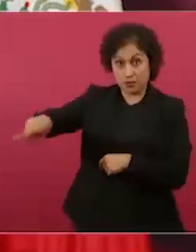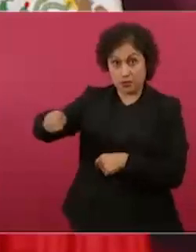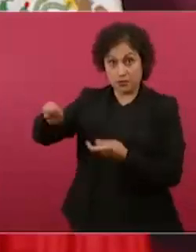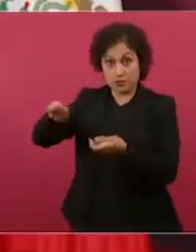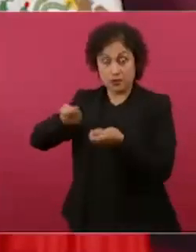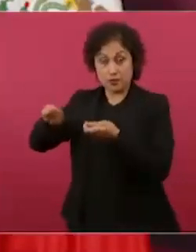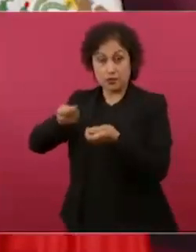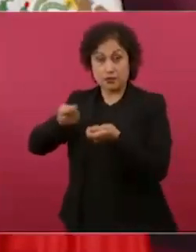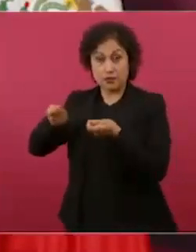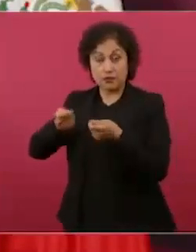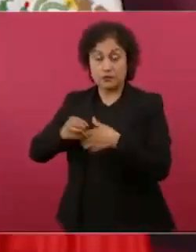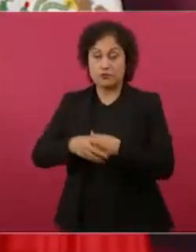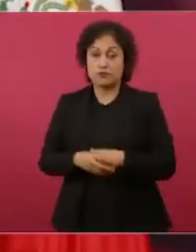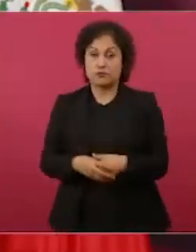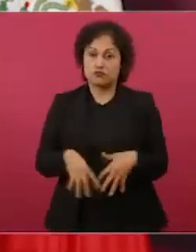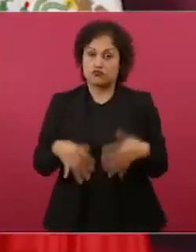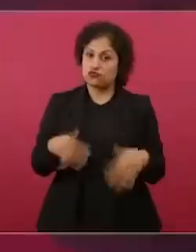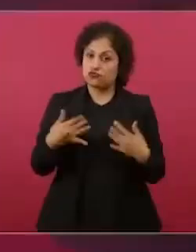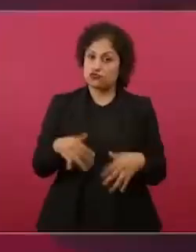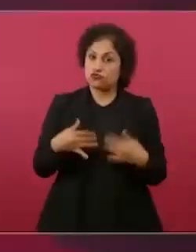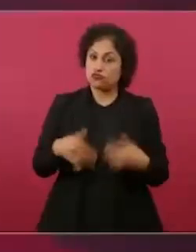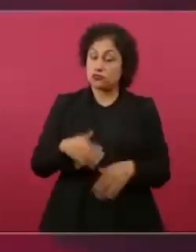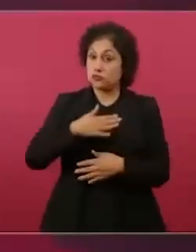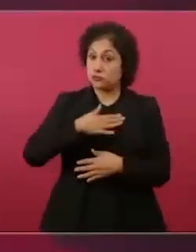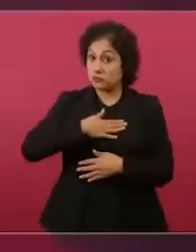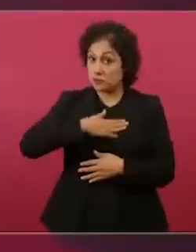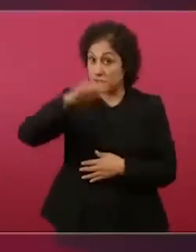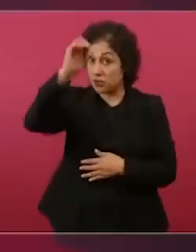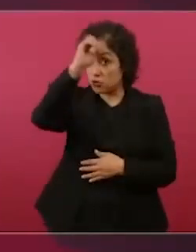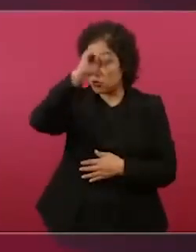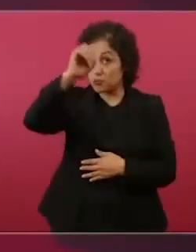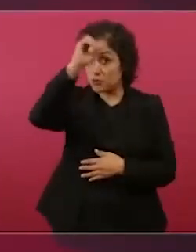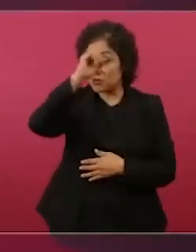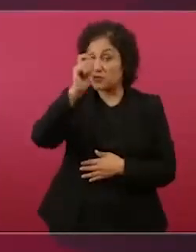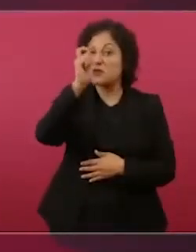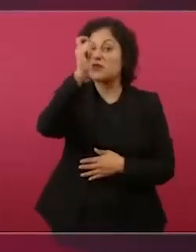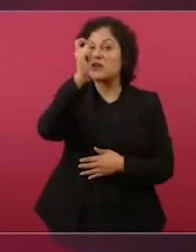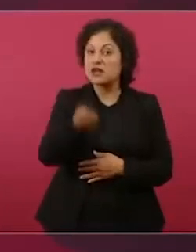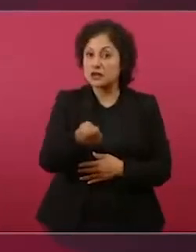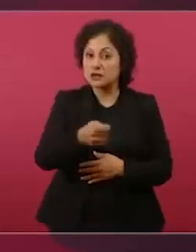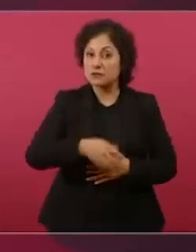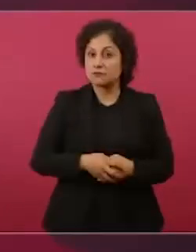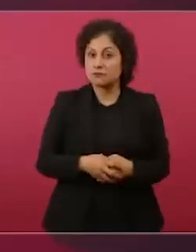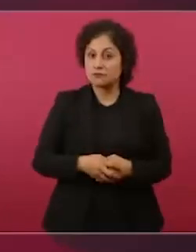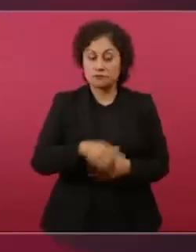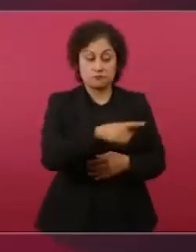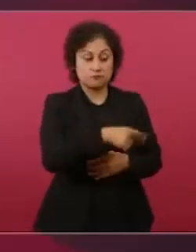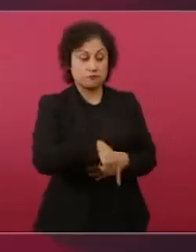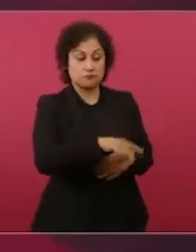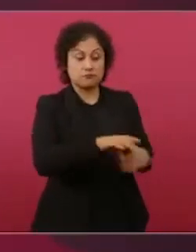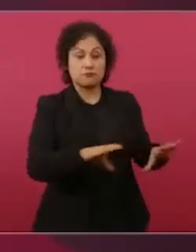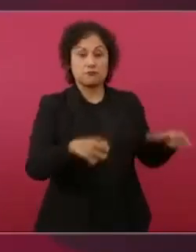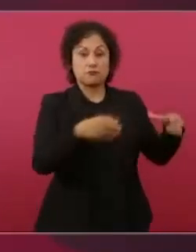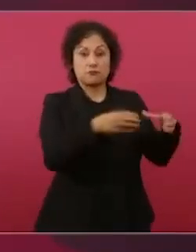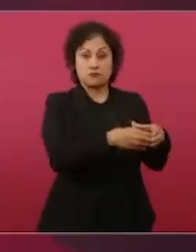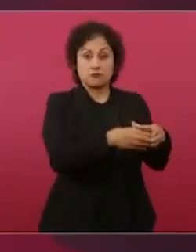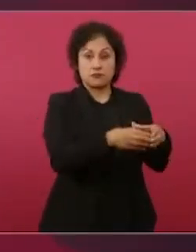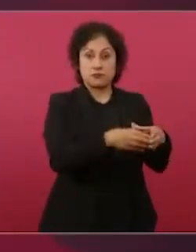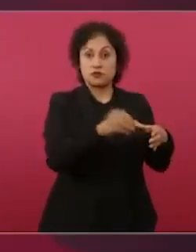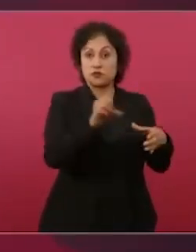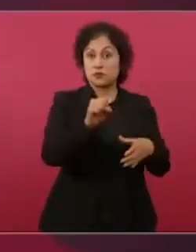Por eso pienso que es importantísimo que se elijan a los integrantes del Poder